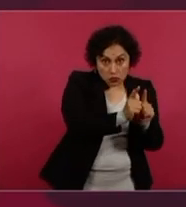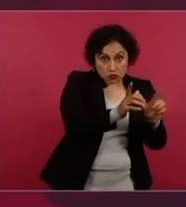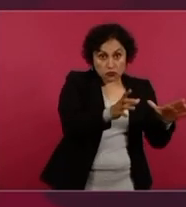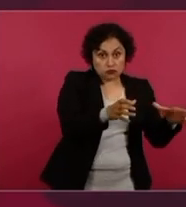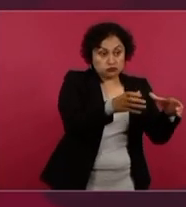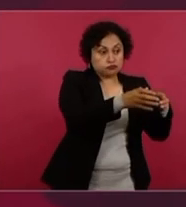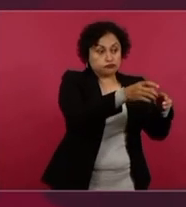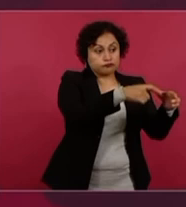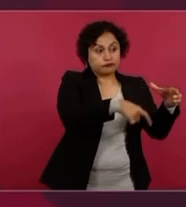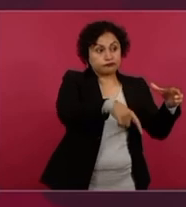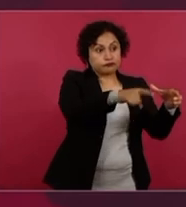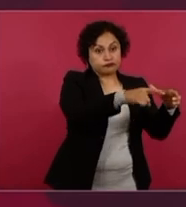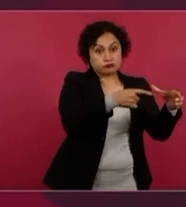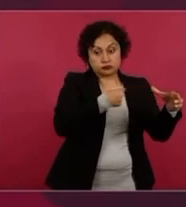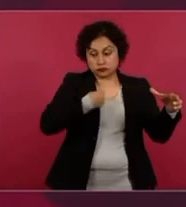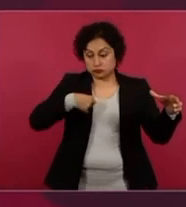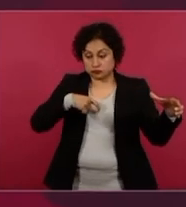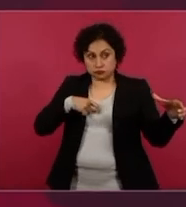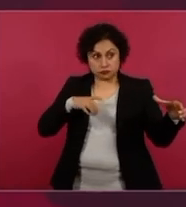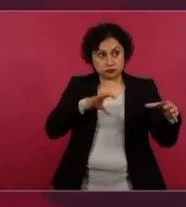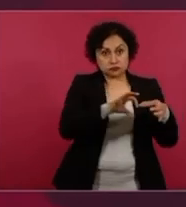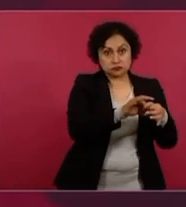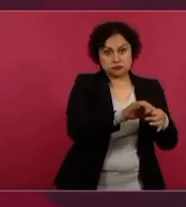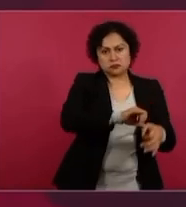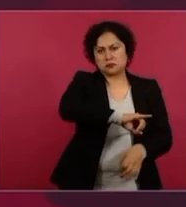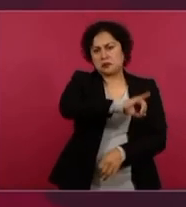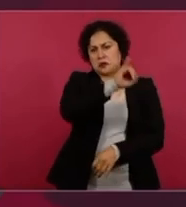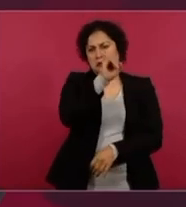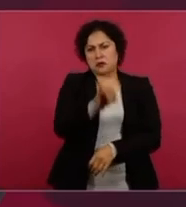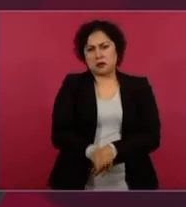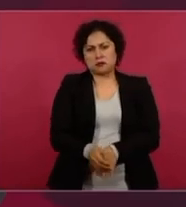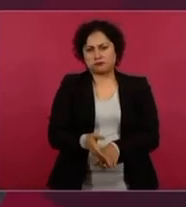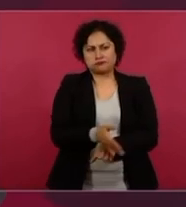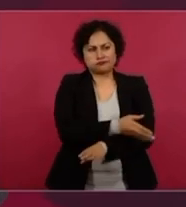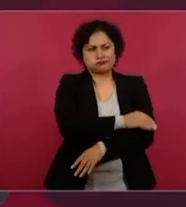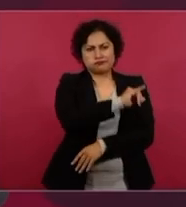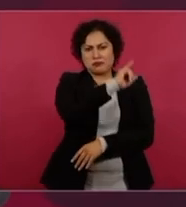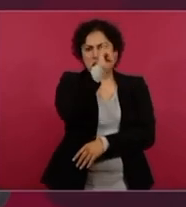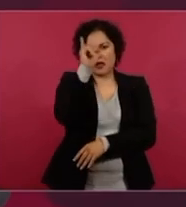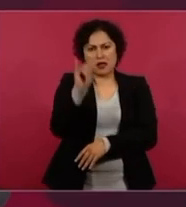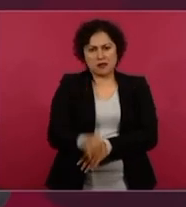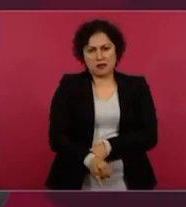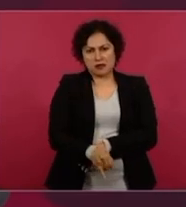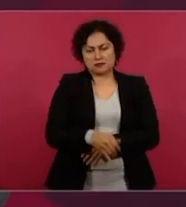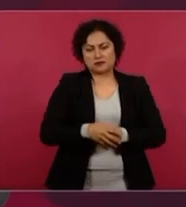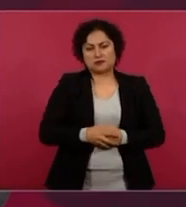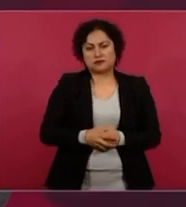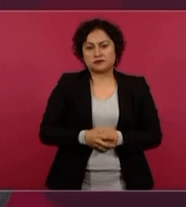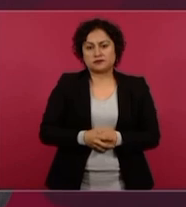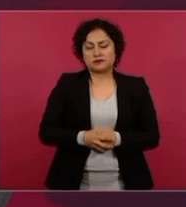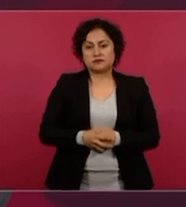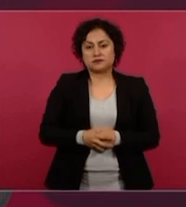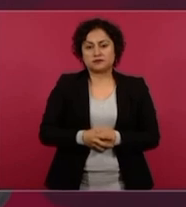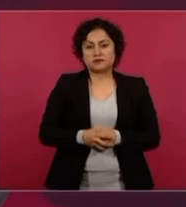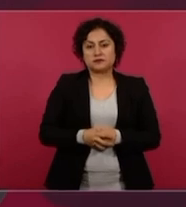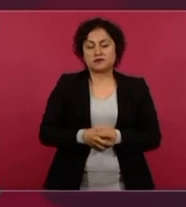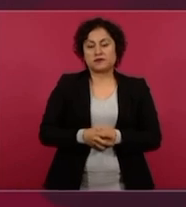Nunca hemos tenido relación con la delincuencia organizada.